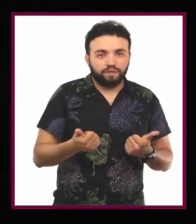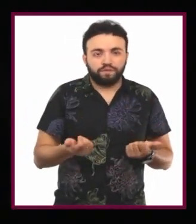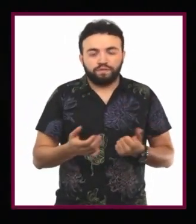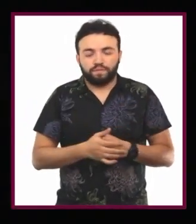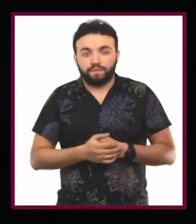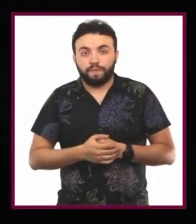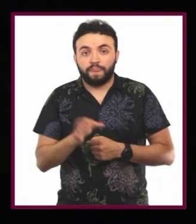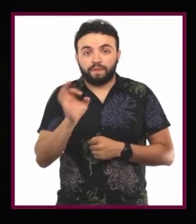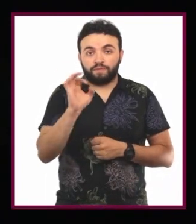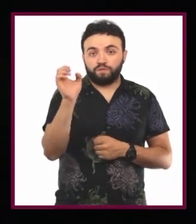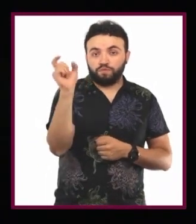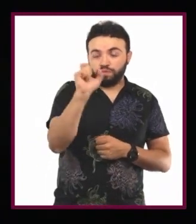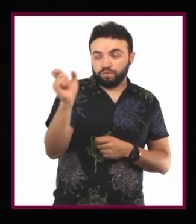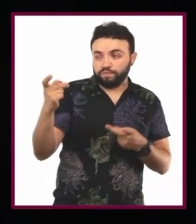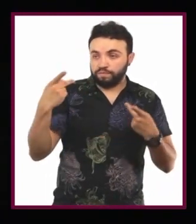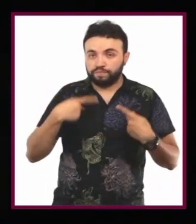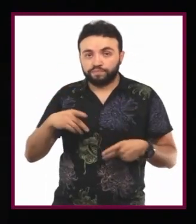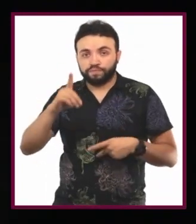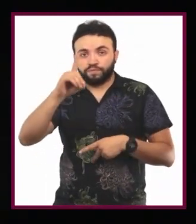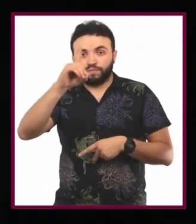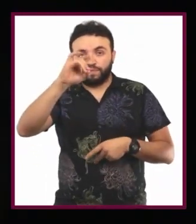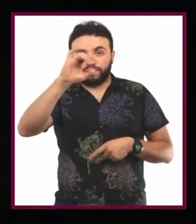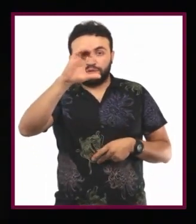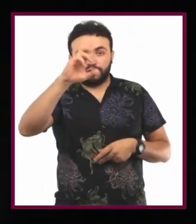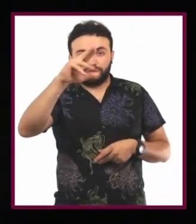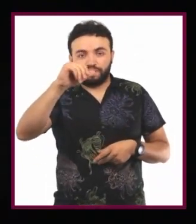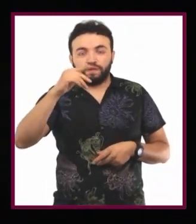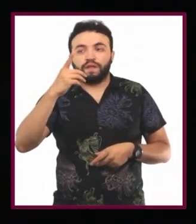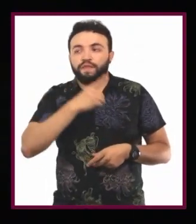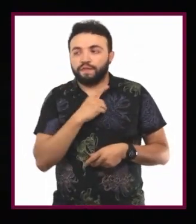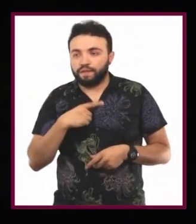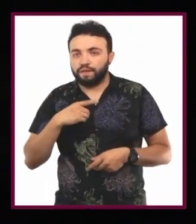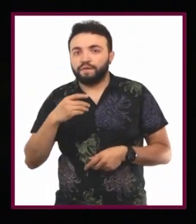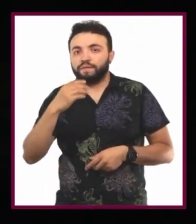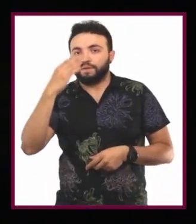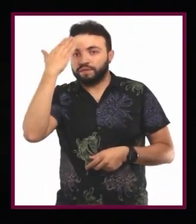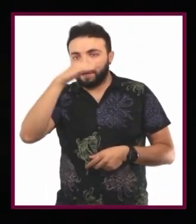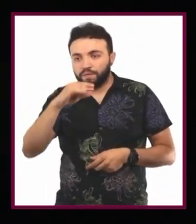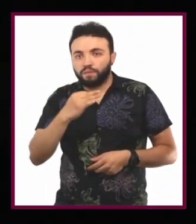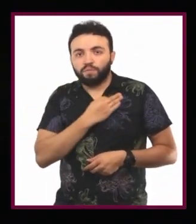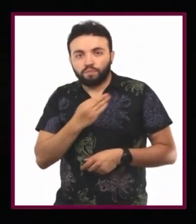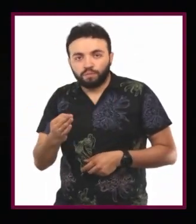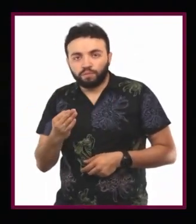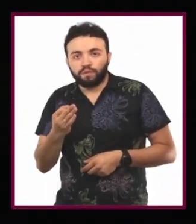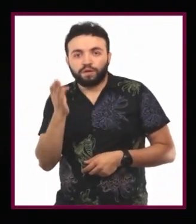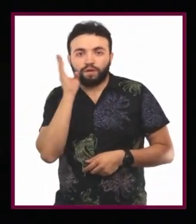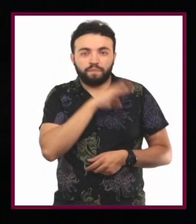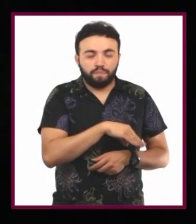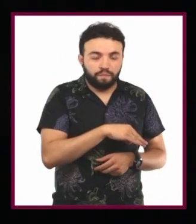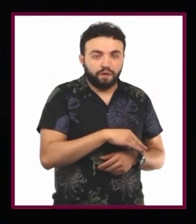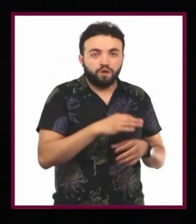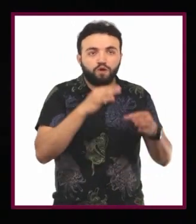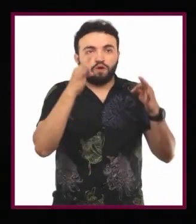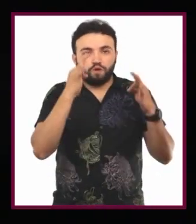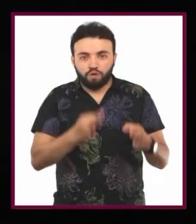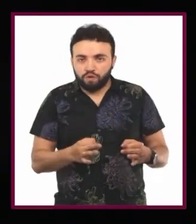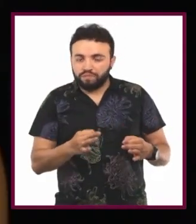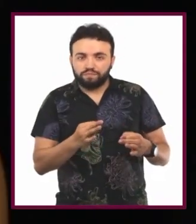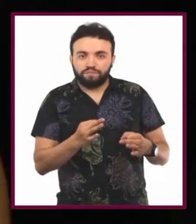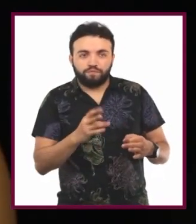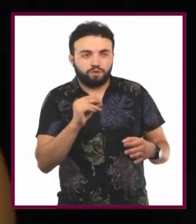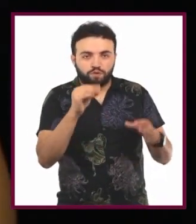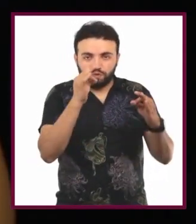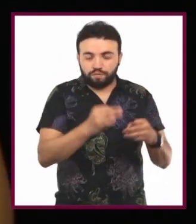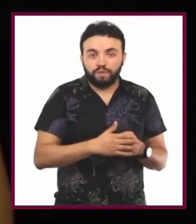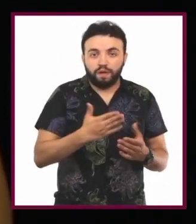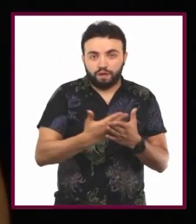persona disierna algo, debe comprender, distinguir lo bueno y lo malo, lo correcto e incorrecto, y ser prudente en su manera de actuar.